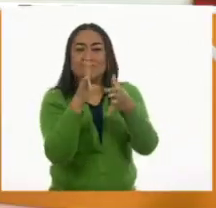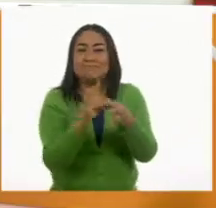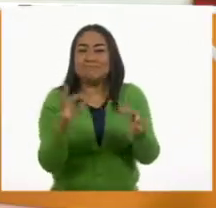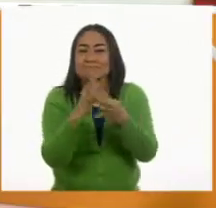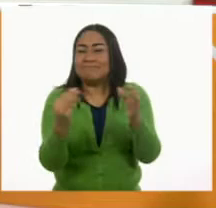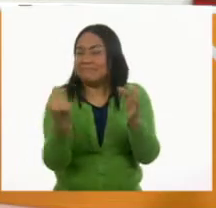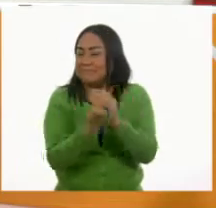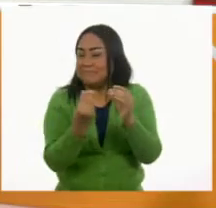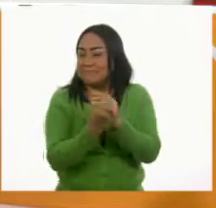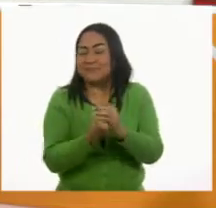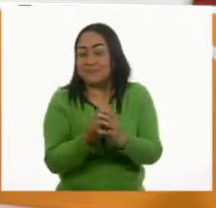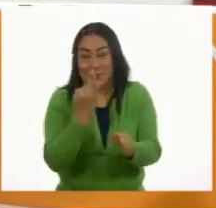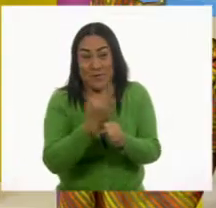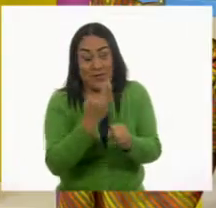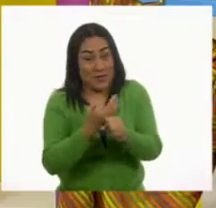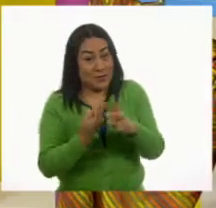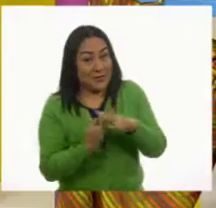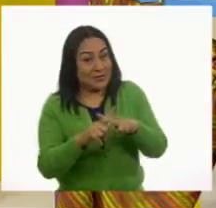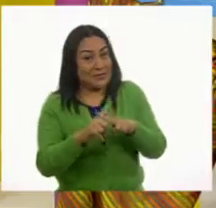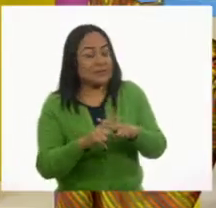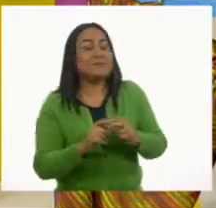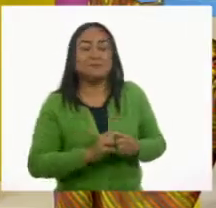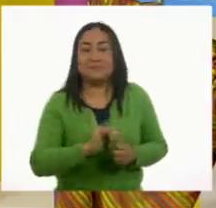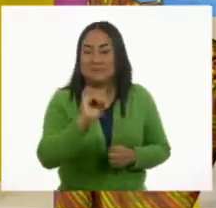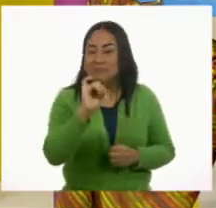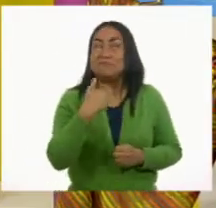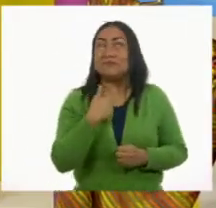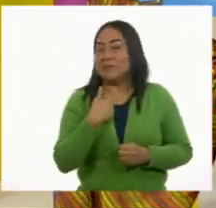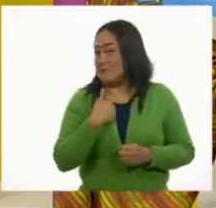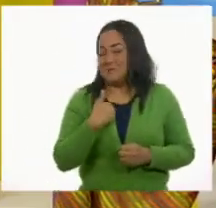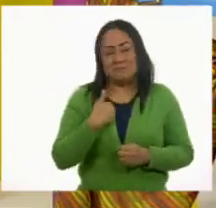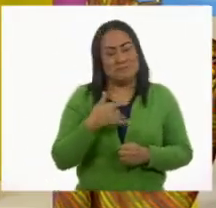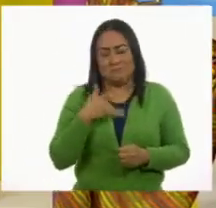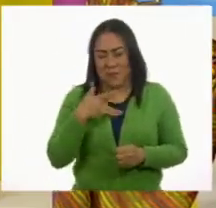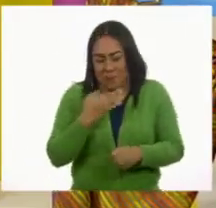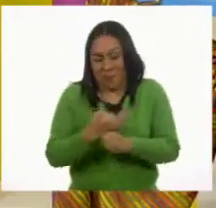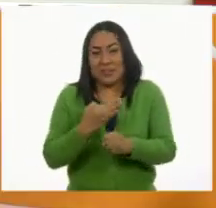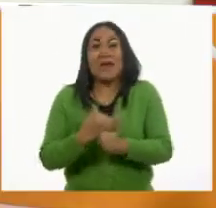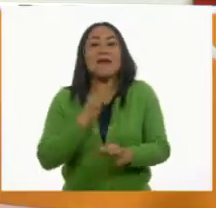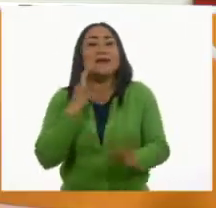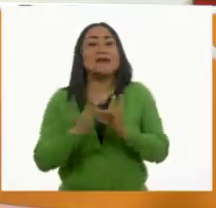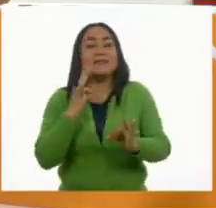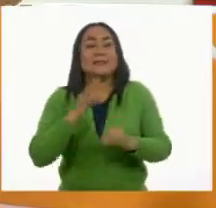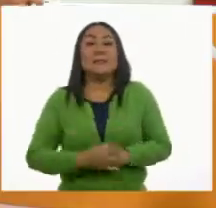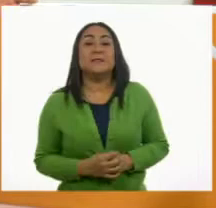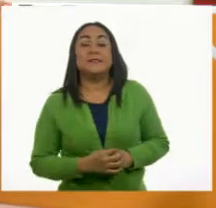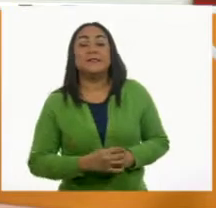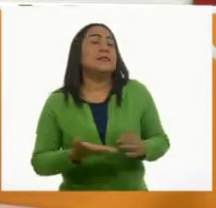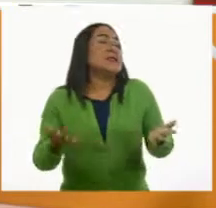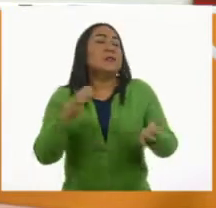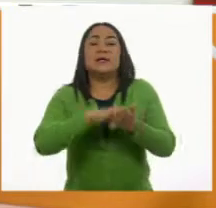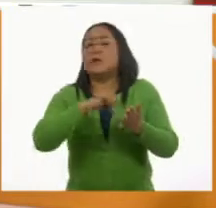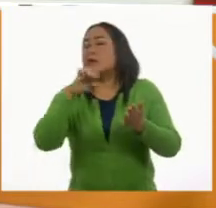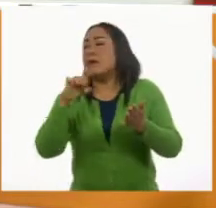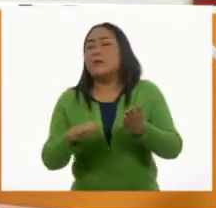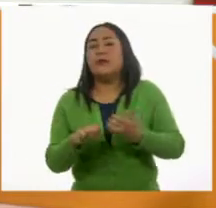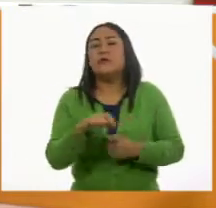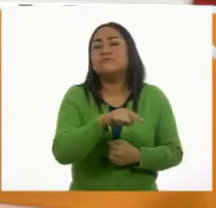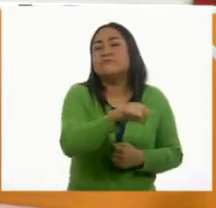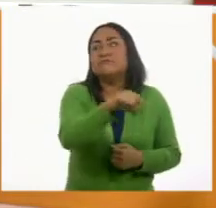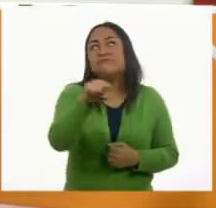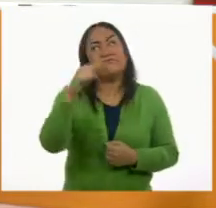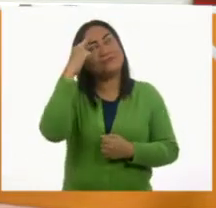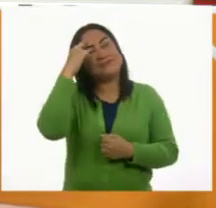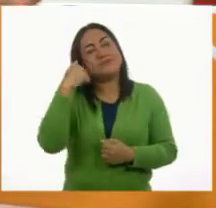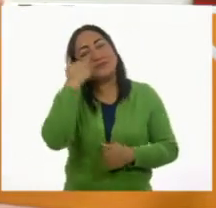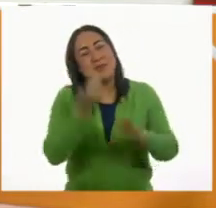están listos, vamos a iniciar, Pilar. Me parece perfecto. Yo ya estoy lista. Muy bien. Ustedes, por ejemplo, ahorita cuando quieren